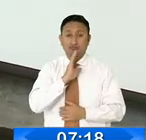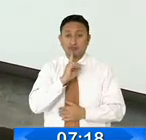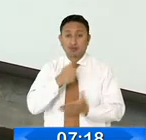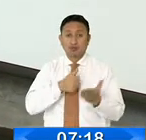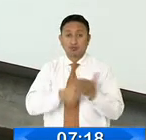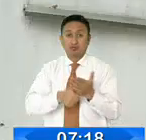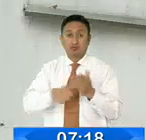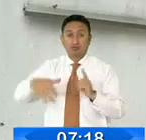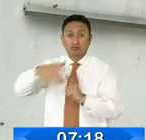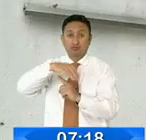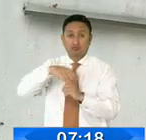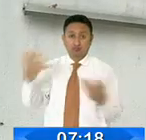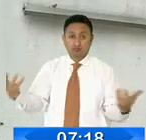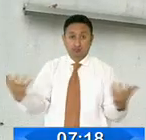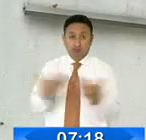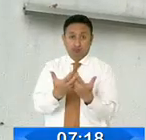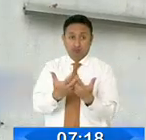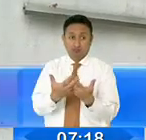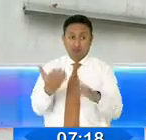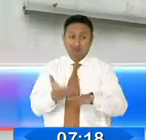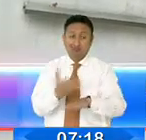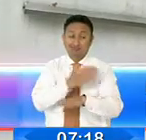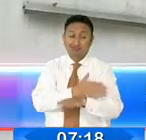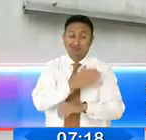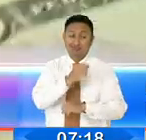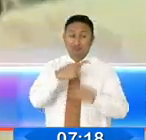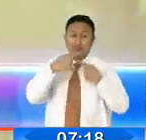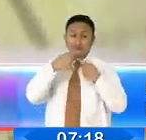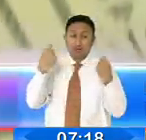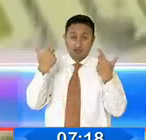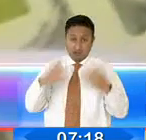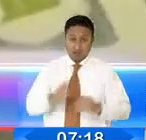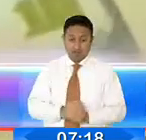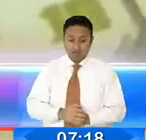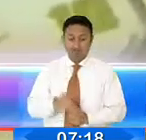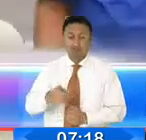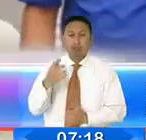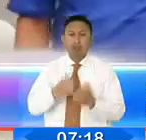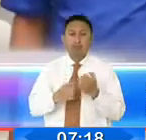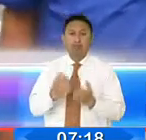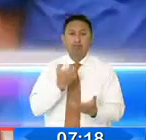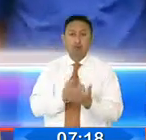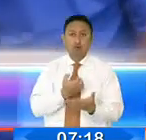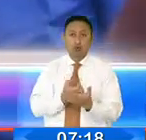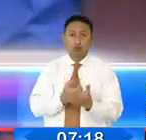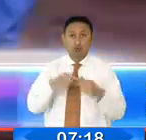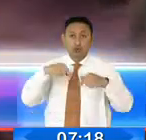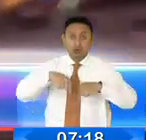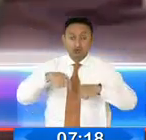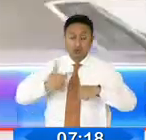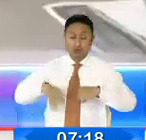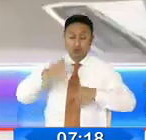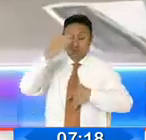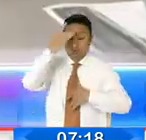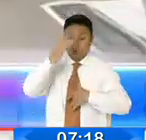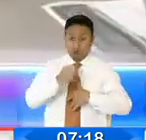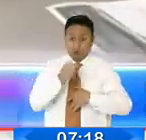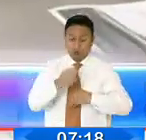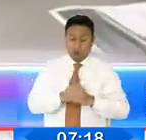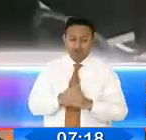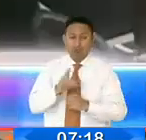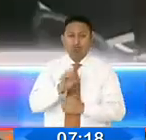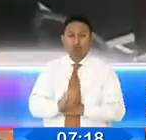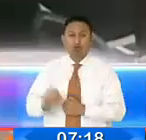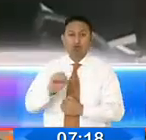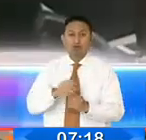Ministerio de Ambiente se concretó en marzo de este 2020. La crisis económica grabada por la pandemia hizo que para octubre